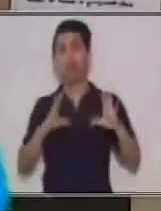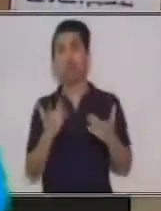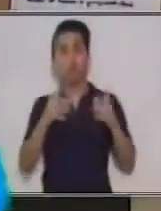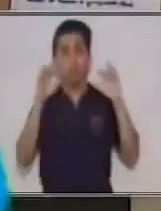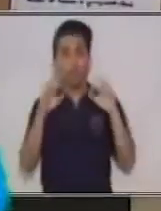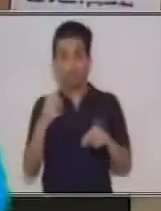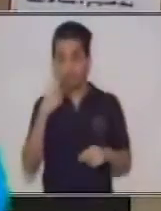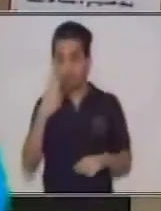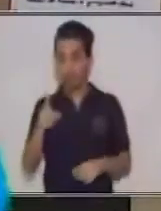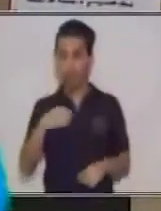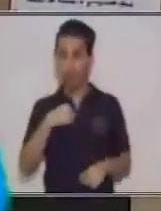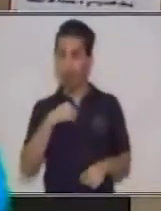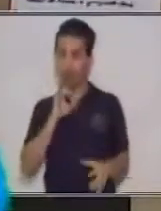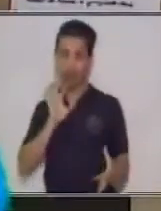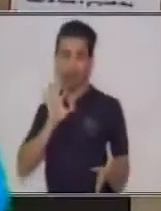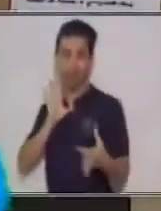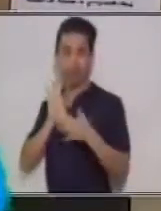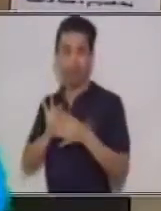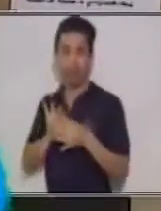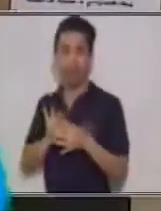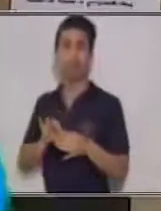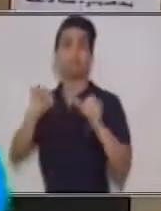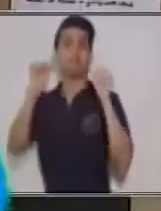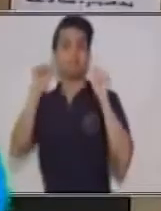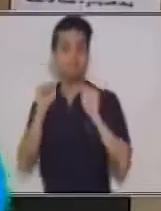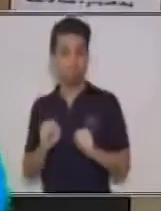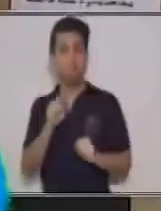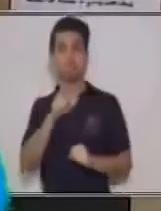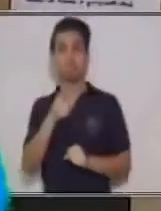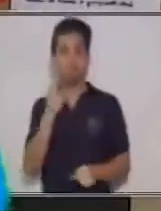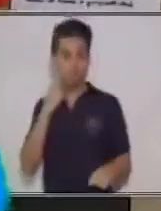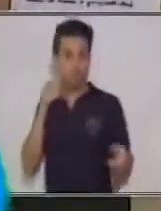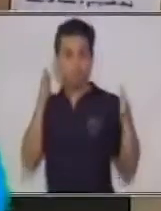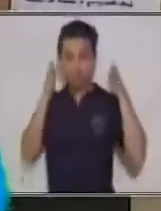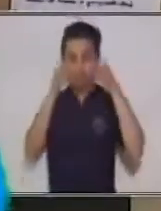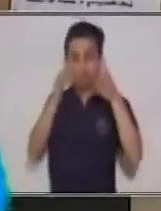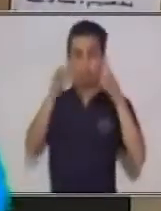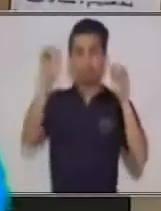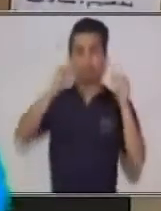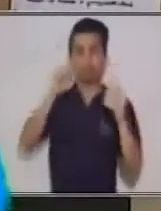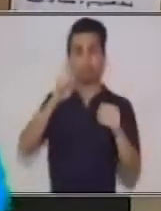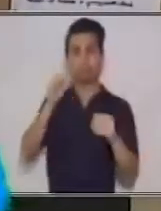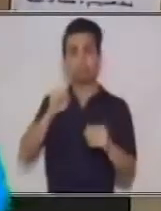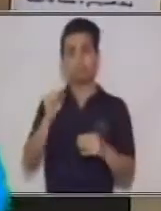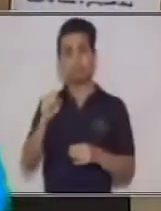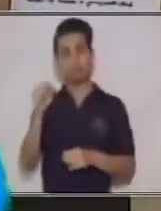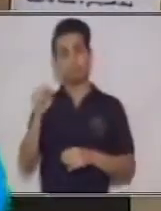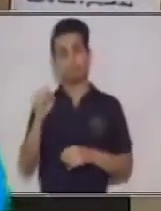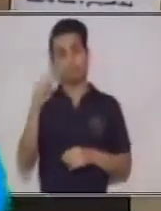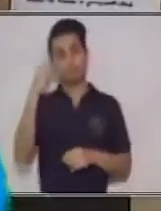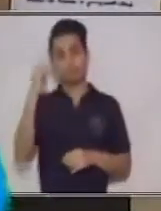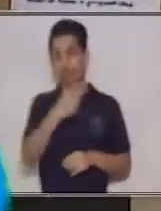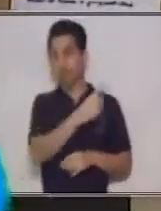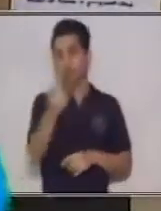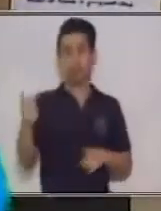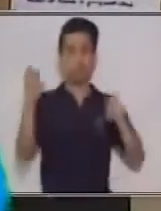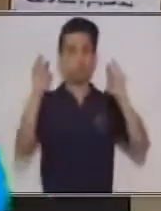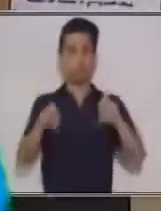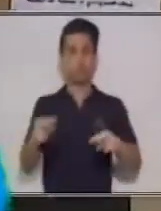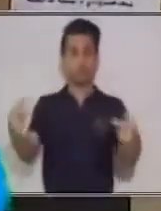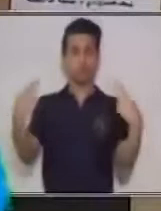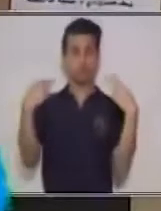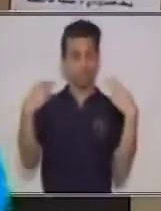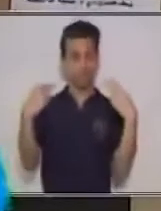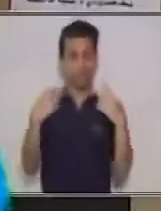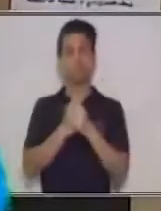van a sentir identificadas, va a lograr usted ese enfoque específico en todas las personas. Pero si